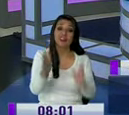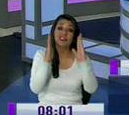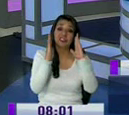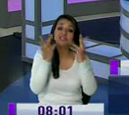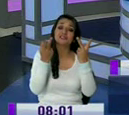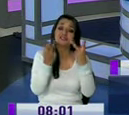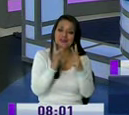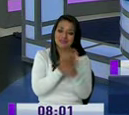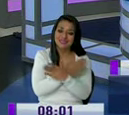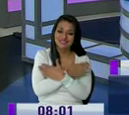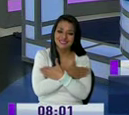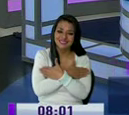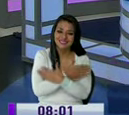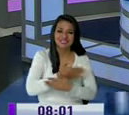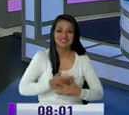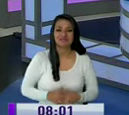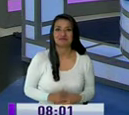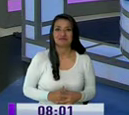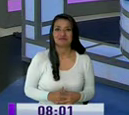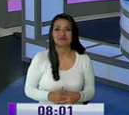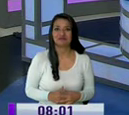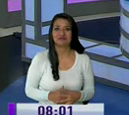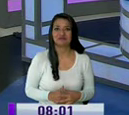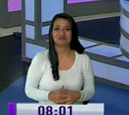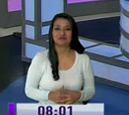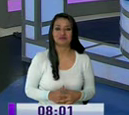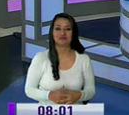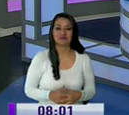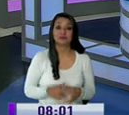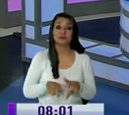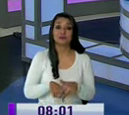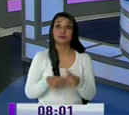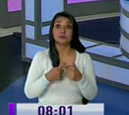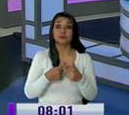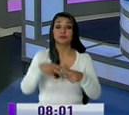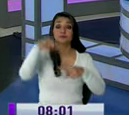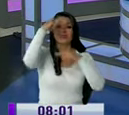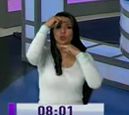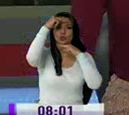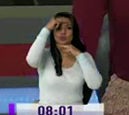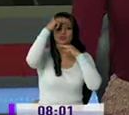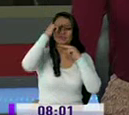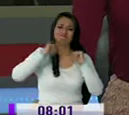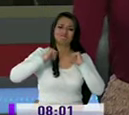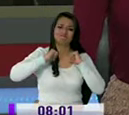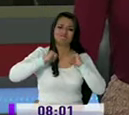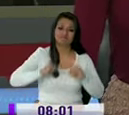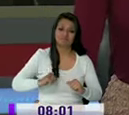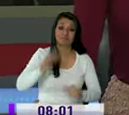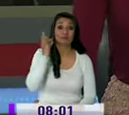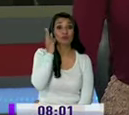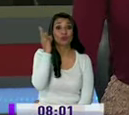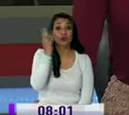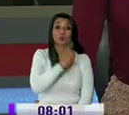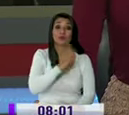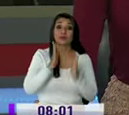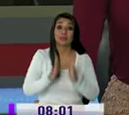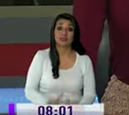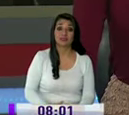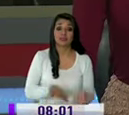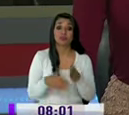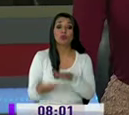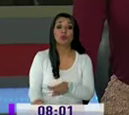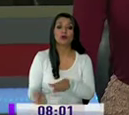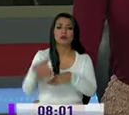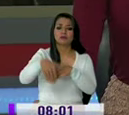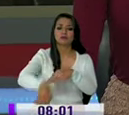a ellos. Pero bueno, vamos a empezar con noticias lamentables. El cuerpo de una universitaria fue encontrado al filo